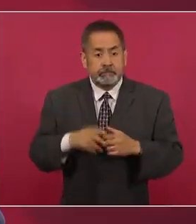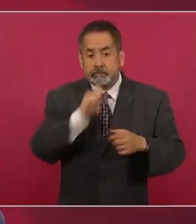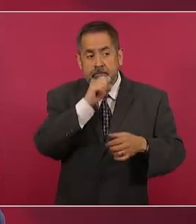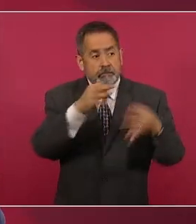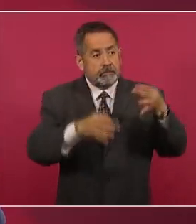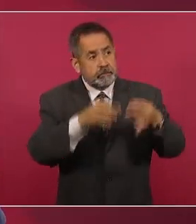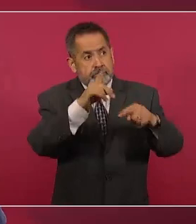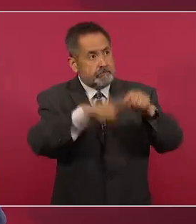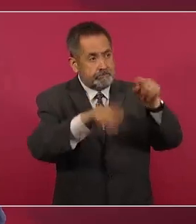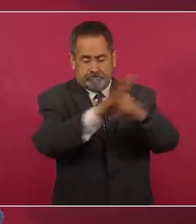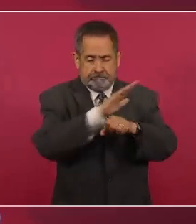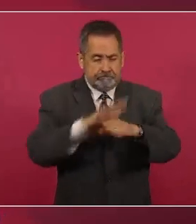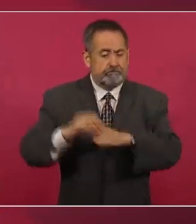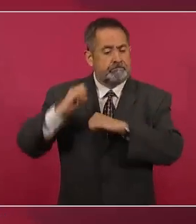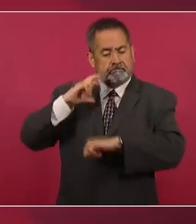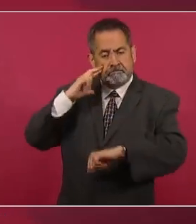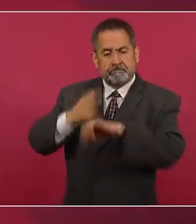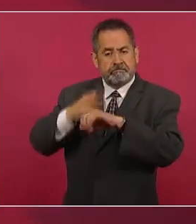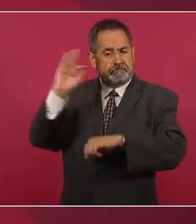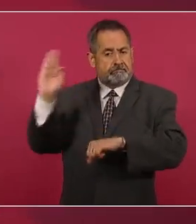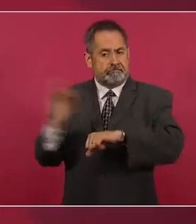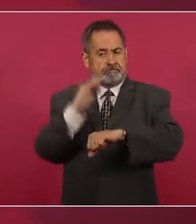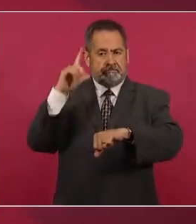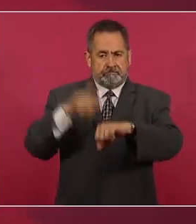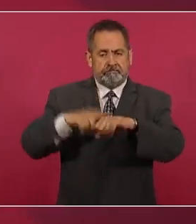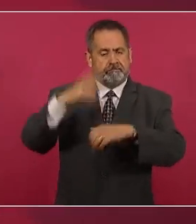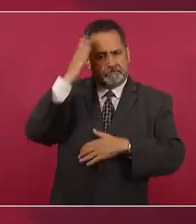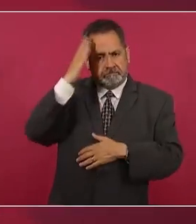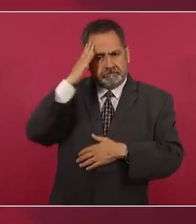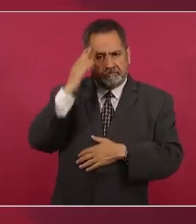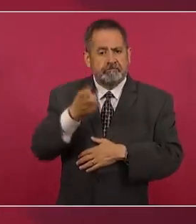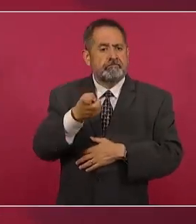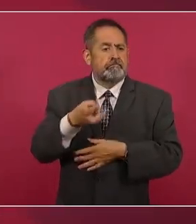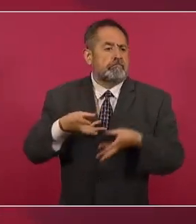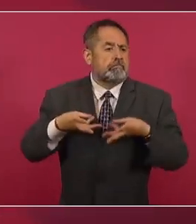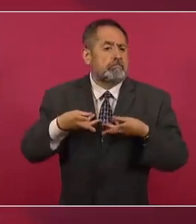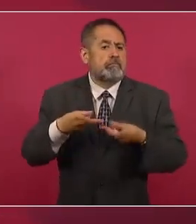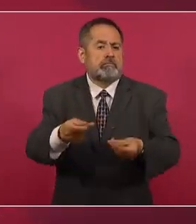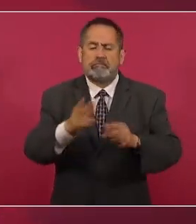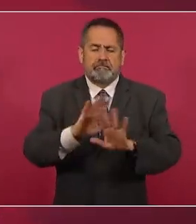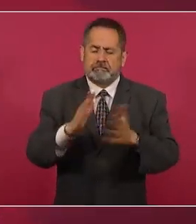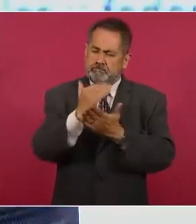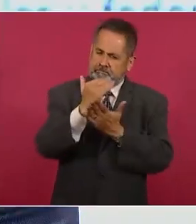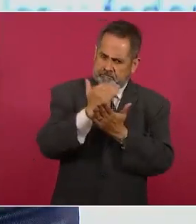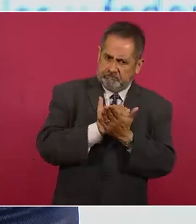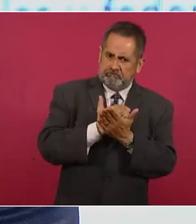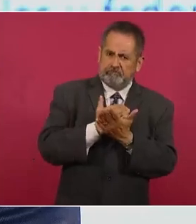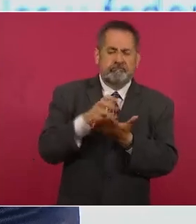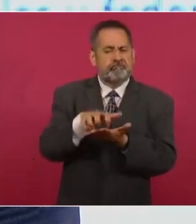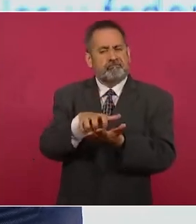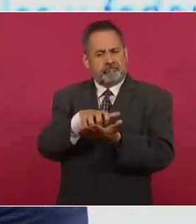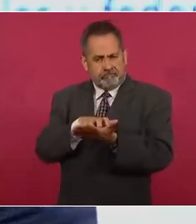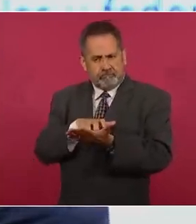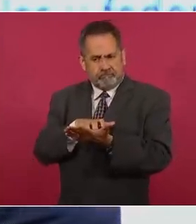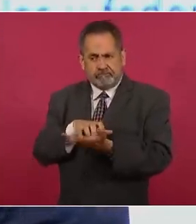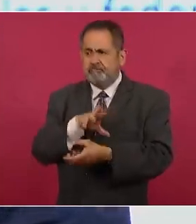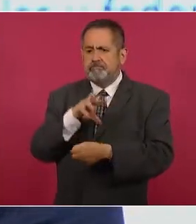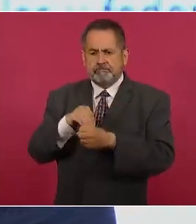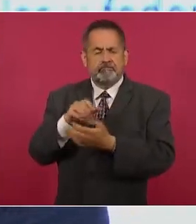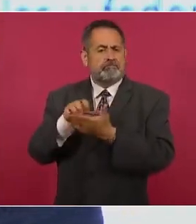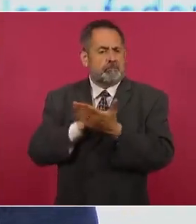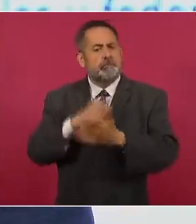por parte de los ciudadanos de hacer un abaratamiento de la democracia y con esto estamos logrando